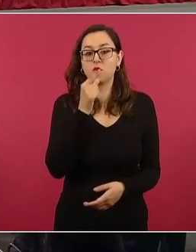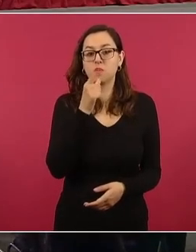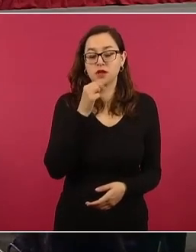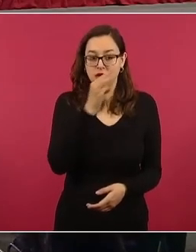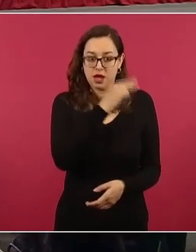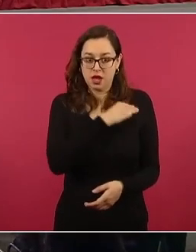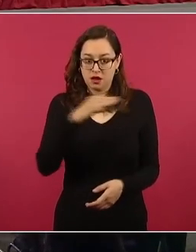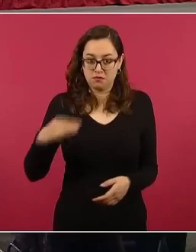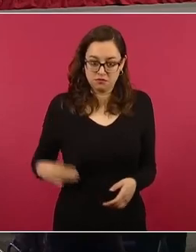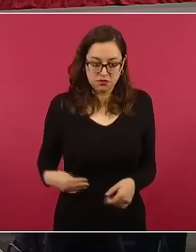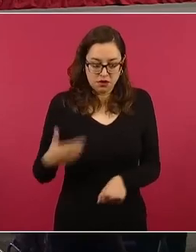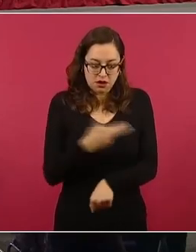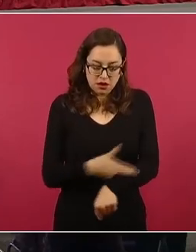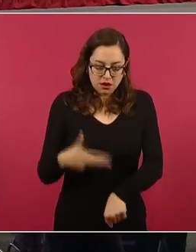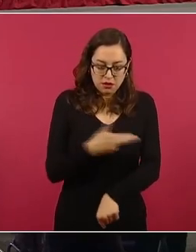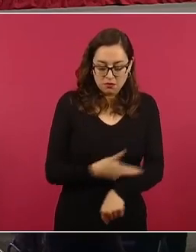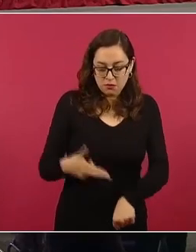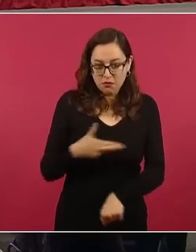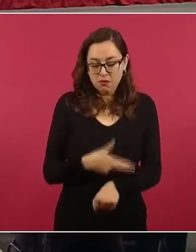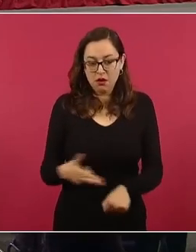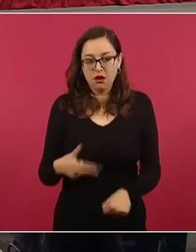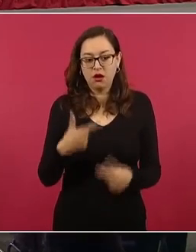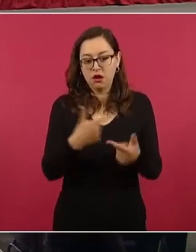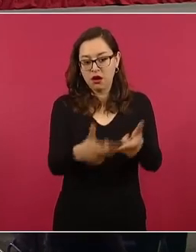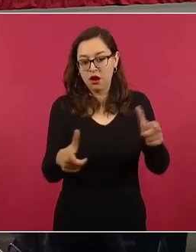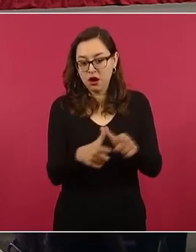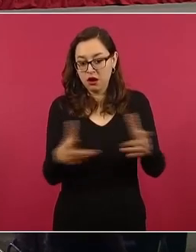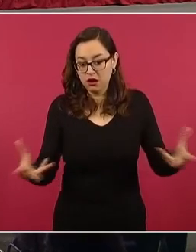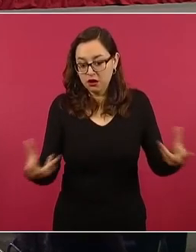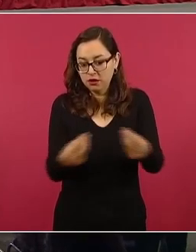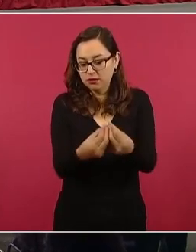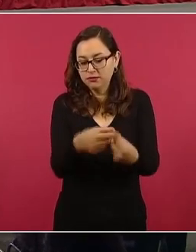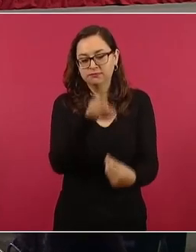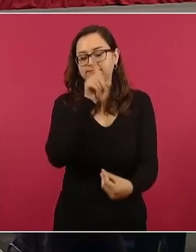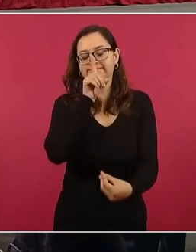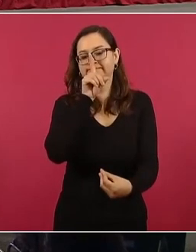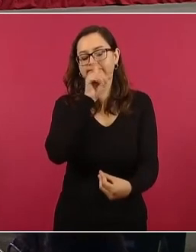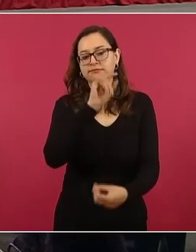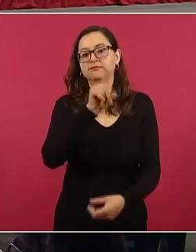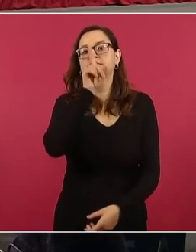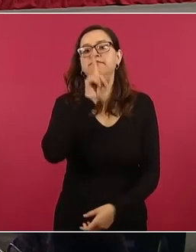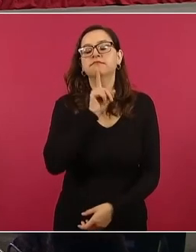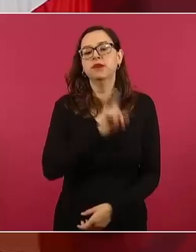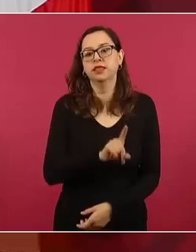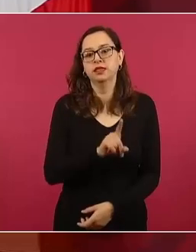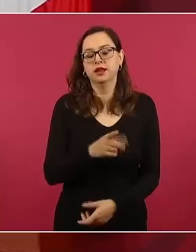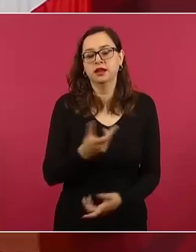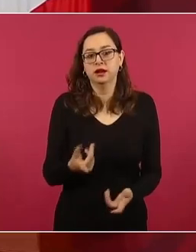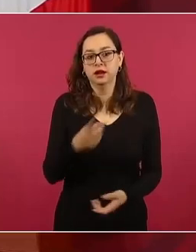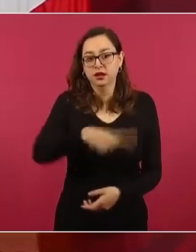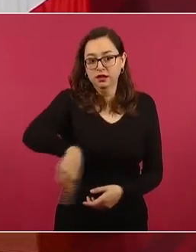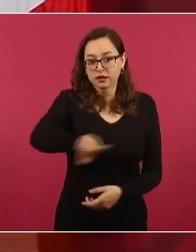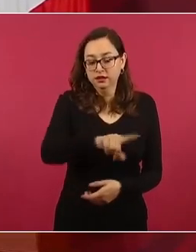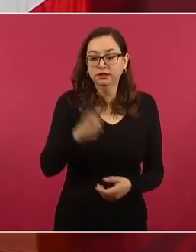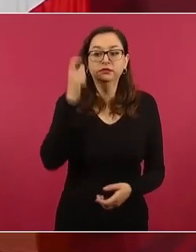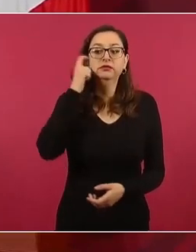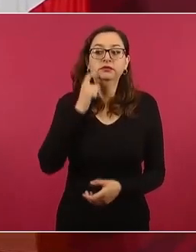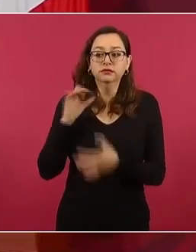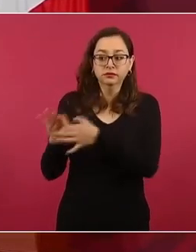evidentemente se desmorona esa idea de que todos fueron entregados a Guerreros Unidos y fueron